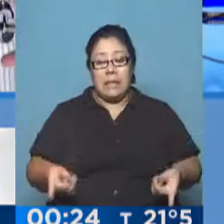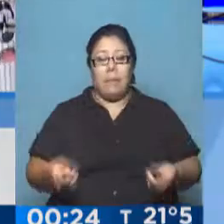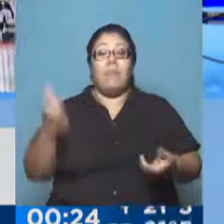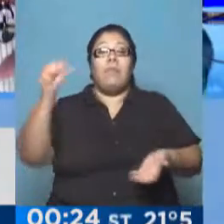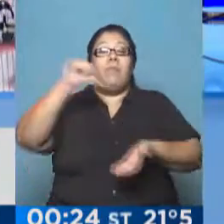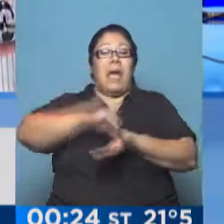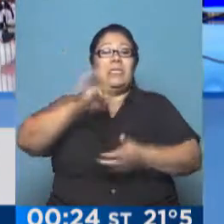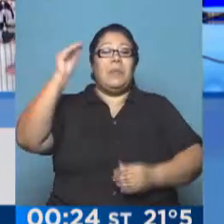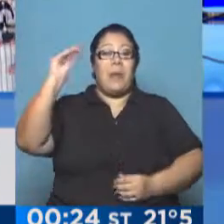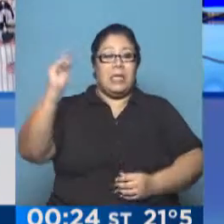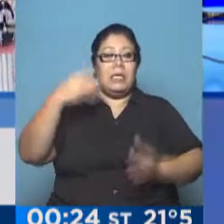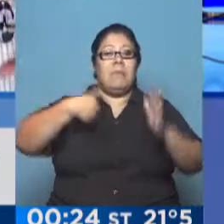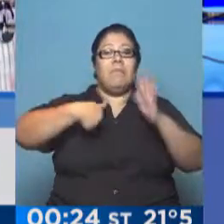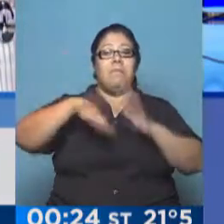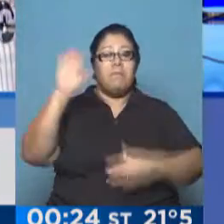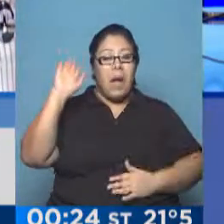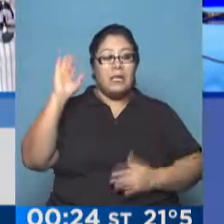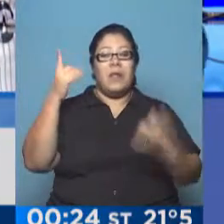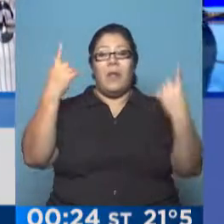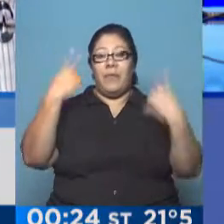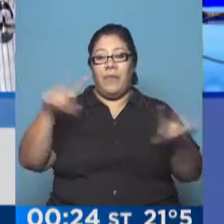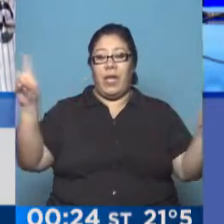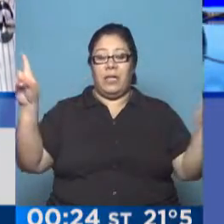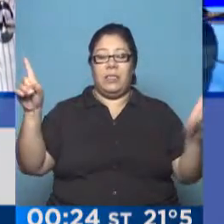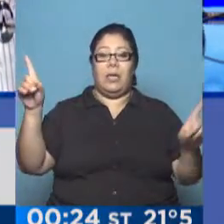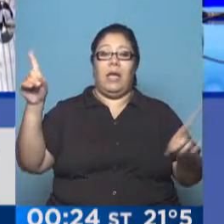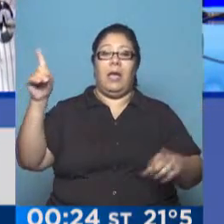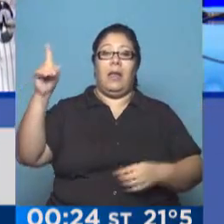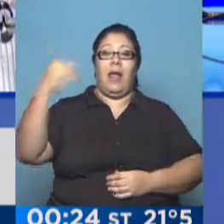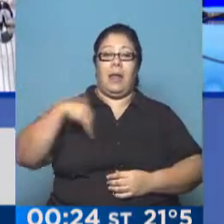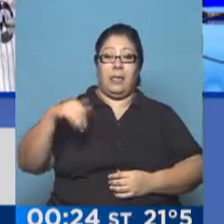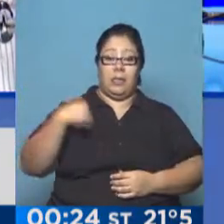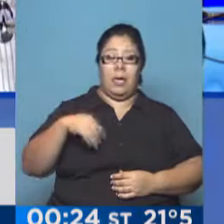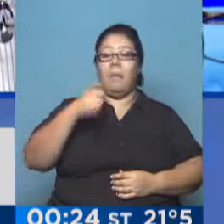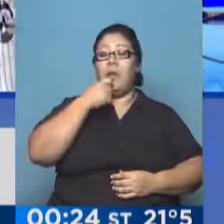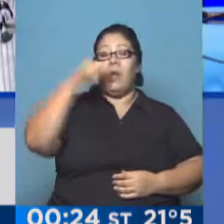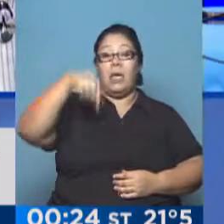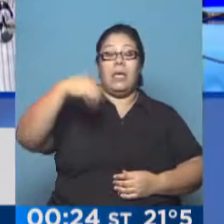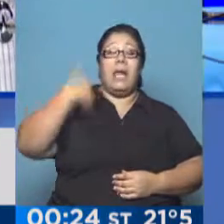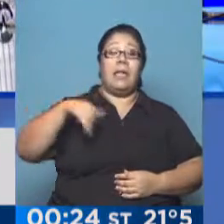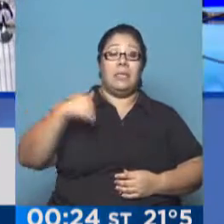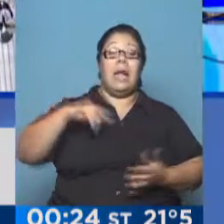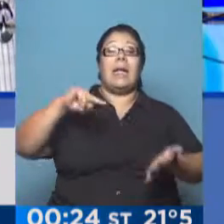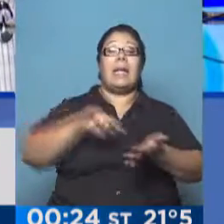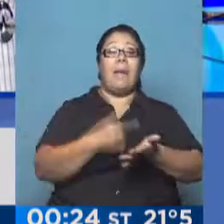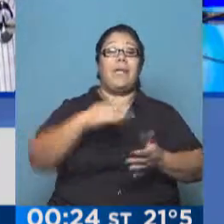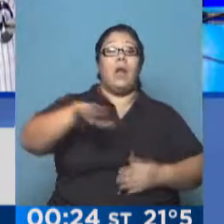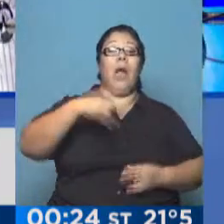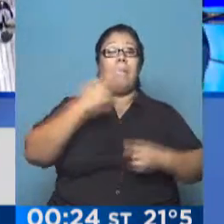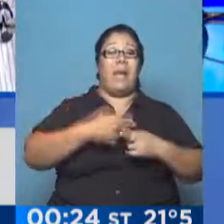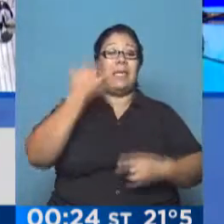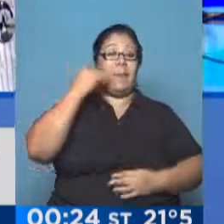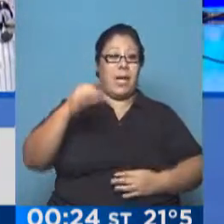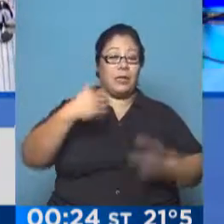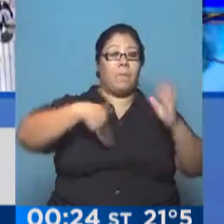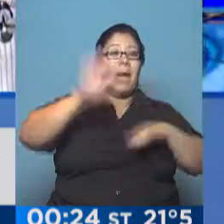es un país mucho más descentralizado de la Argentina, donde en general las protestas se concentran en Capital Federal y en la Plaza de Mayo. En Brasil hubo protestas